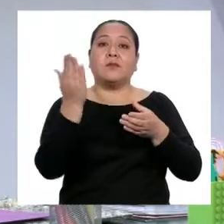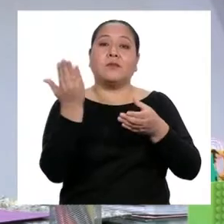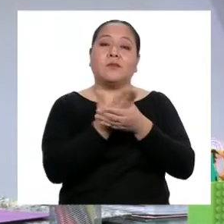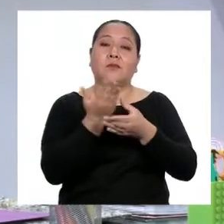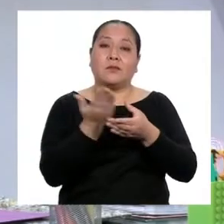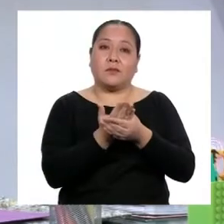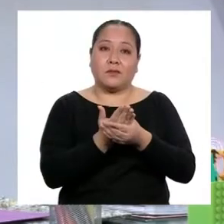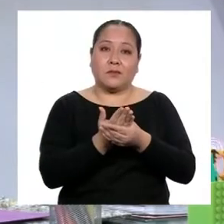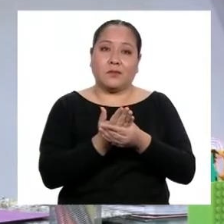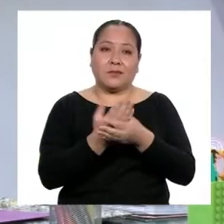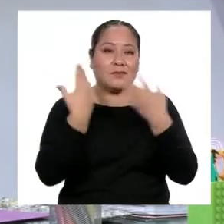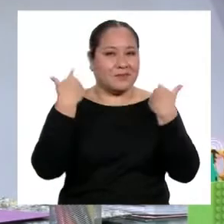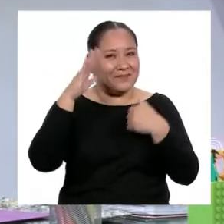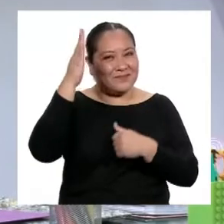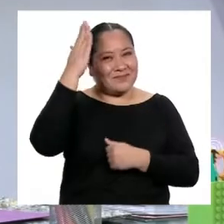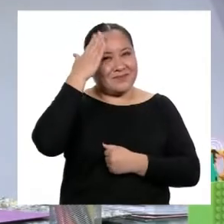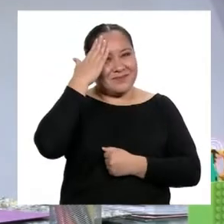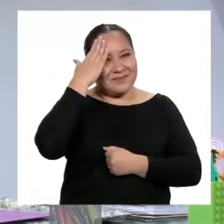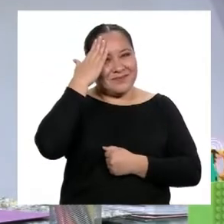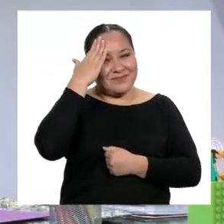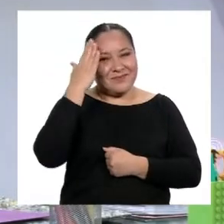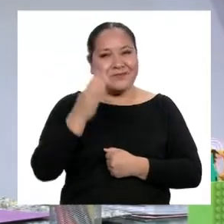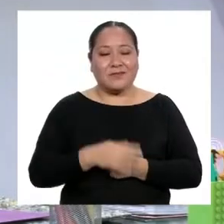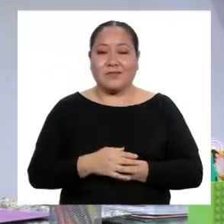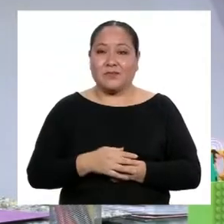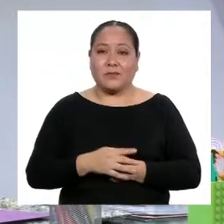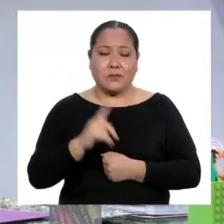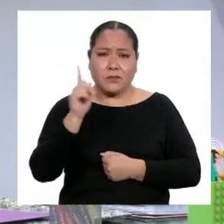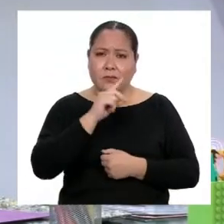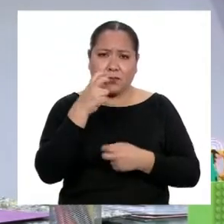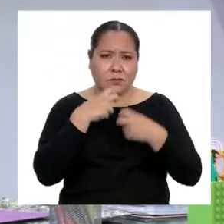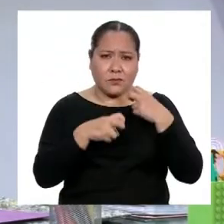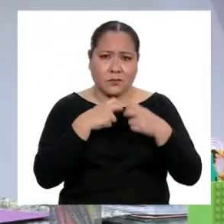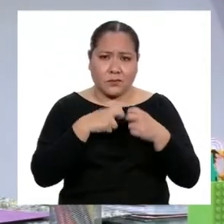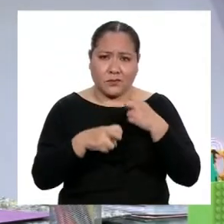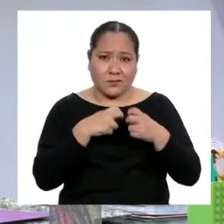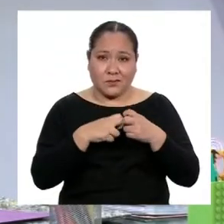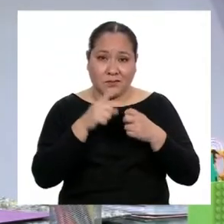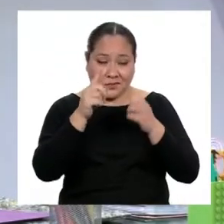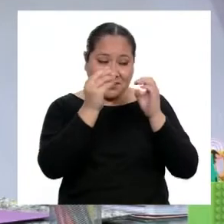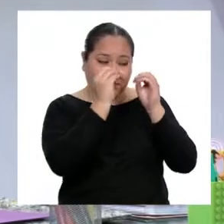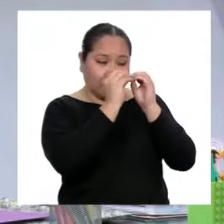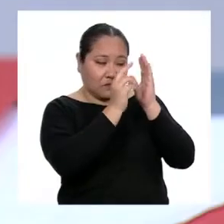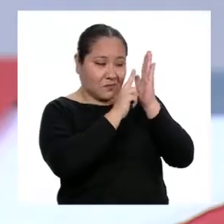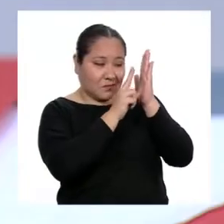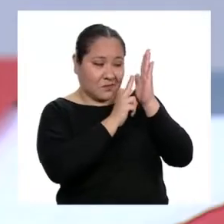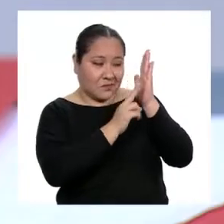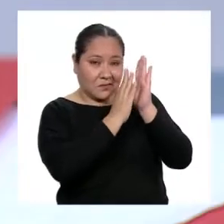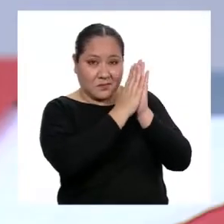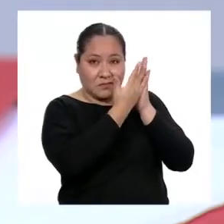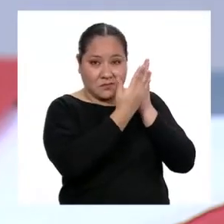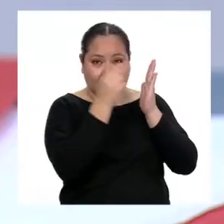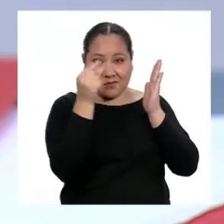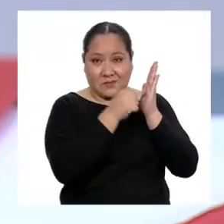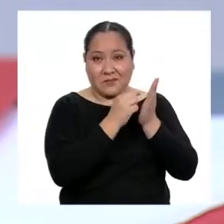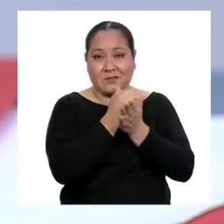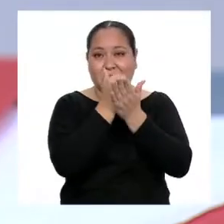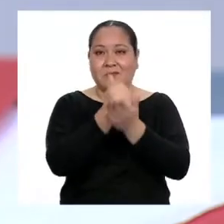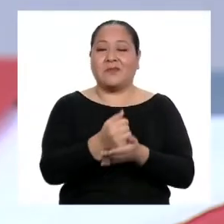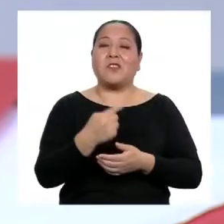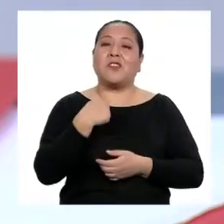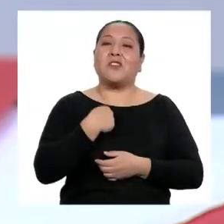portafolio. Y ya saben, no hay ningún problema que un buen libro no pueda resolver. Yo recomiendo